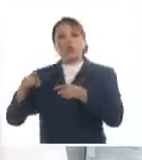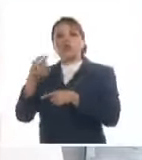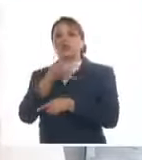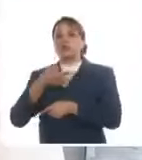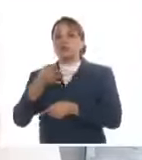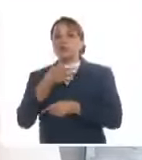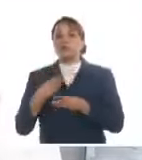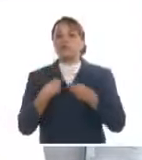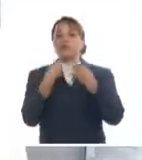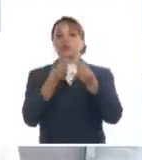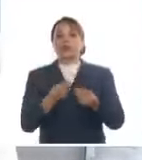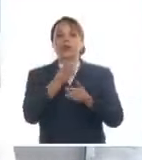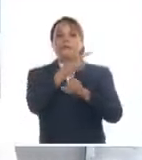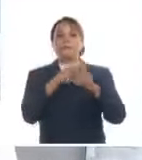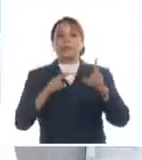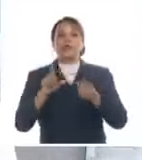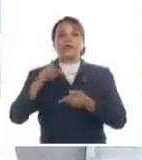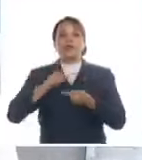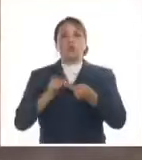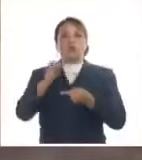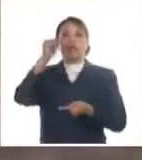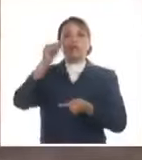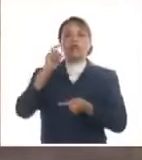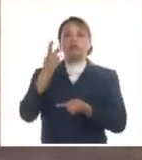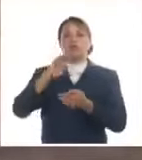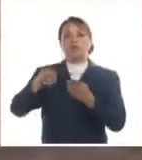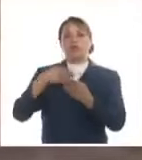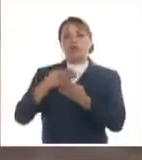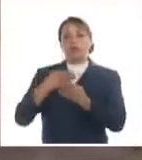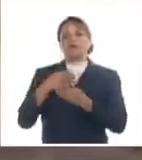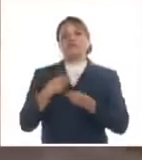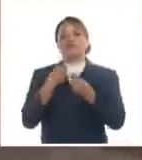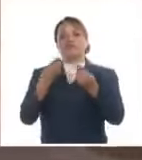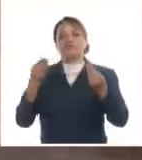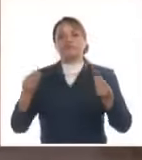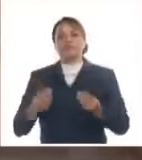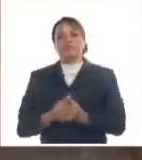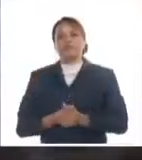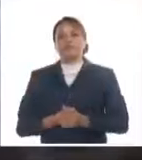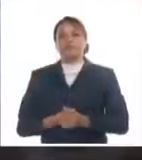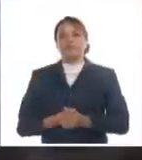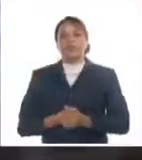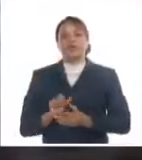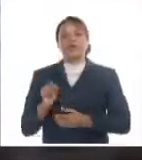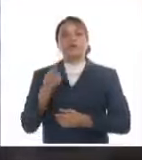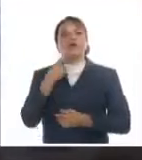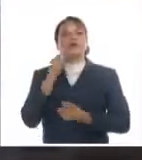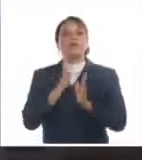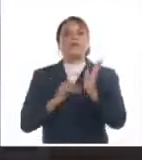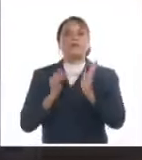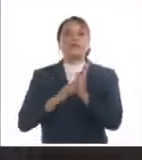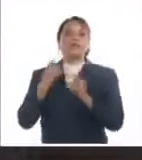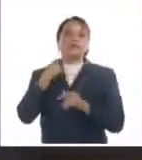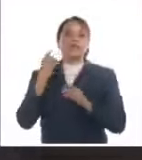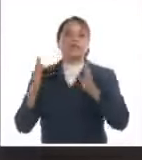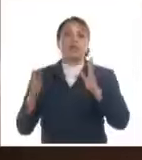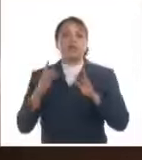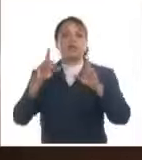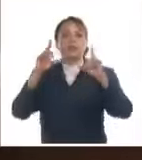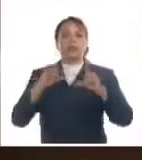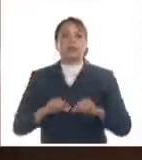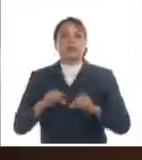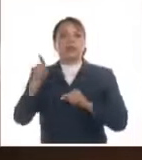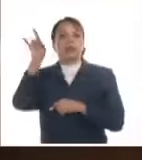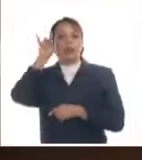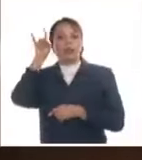están entregando medio litro cada dos días. Si bien es cierto que en los primeros meses del año, de manera habitual, decrece la producción de